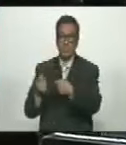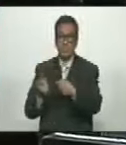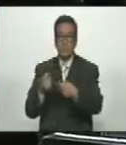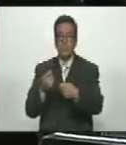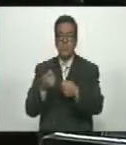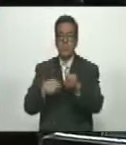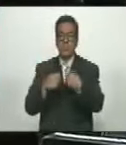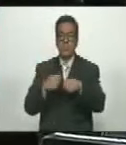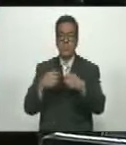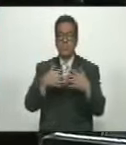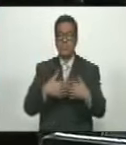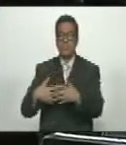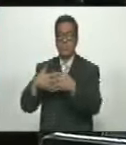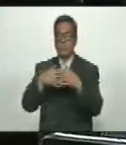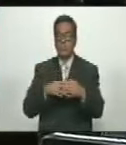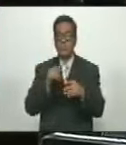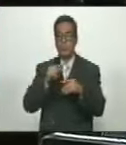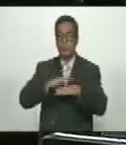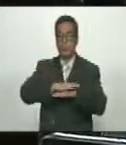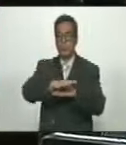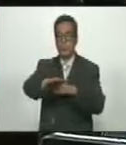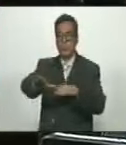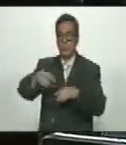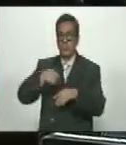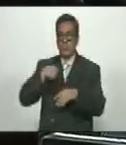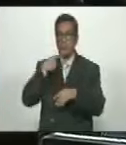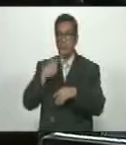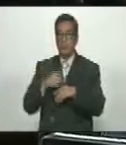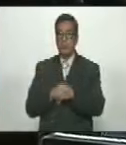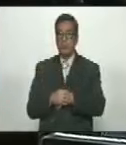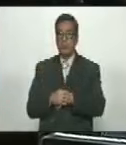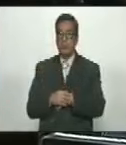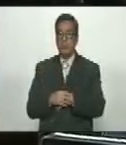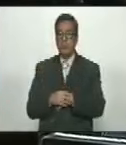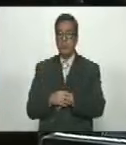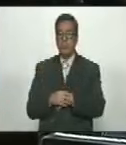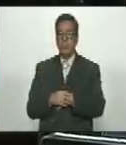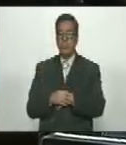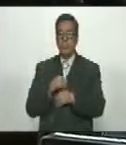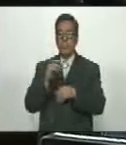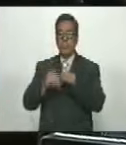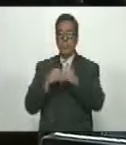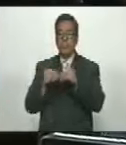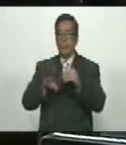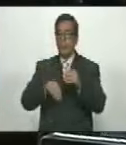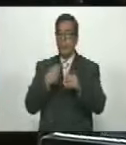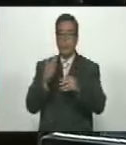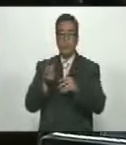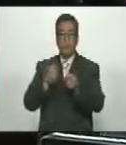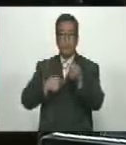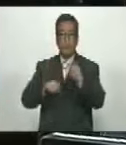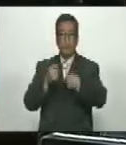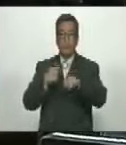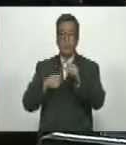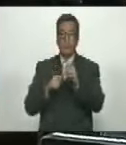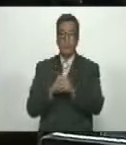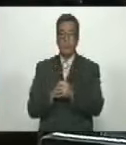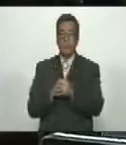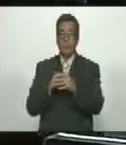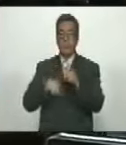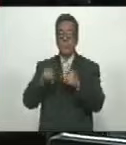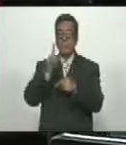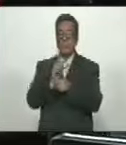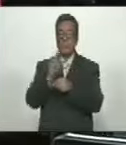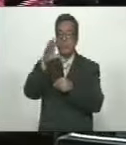Unidos un crudo asfáltico como se denomina con las sanciones no pudimos venderlo el